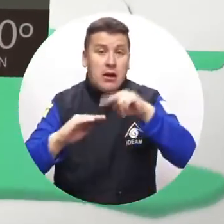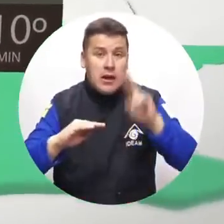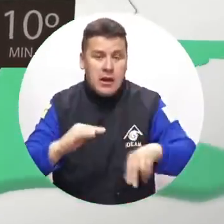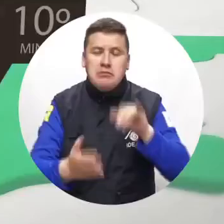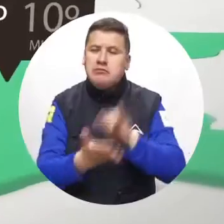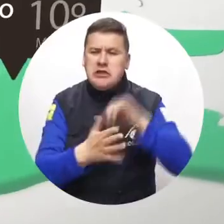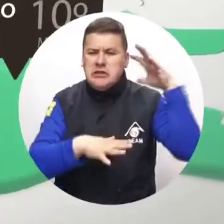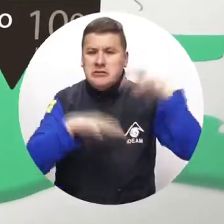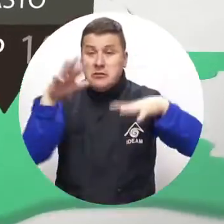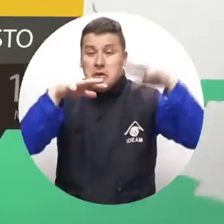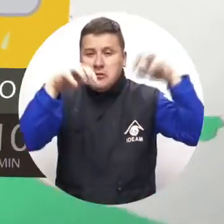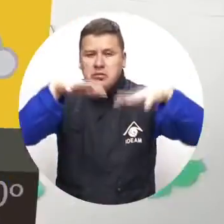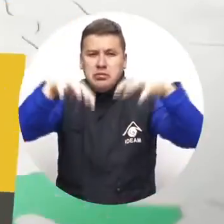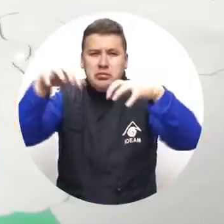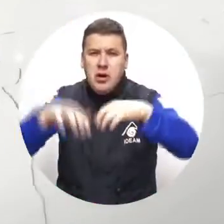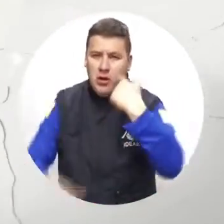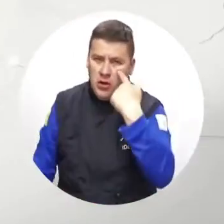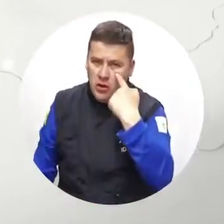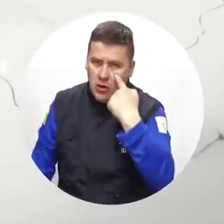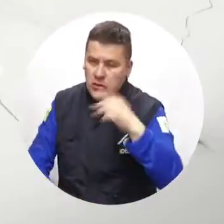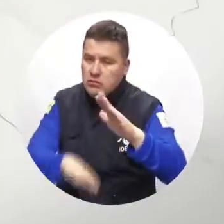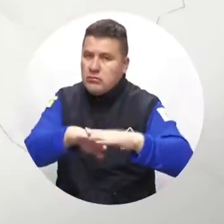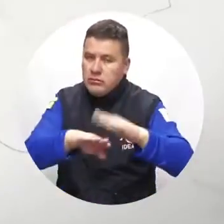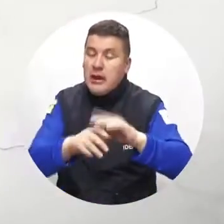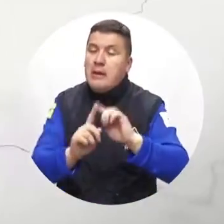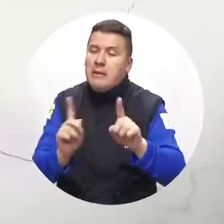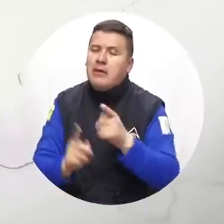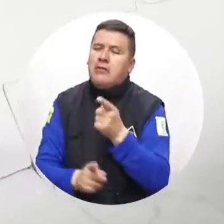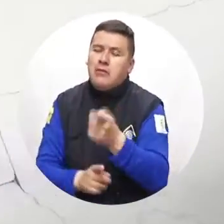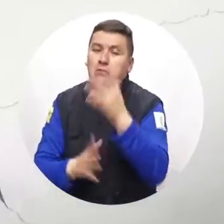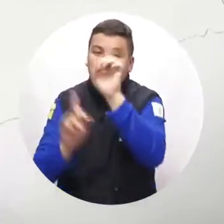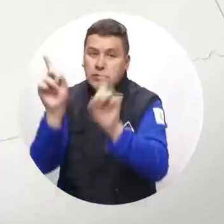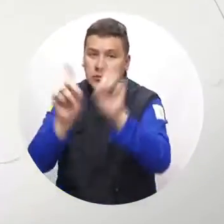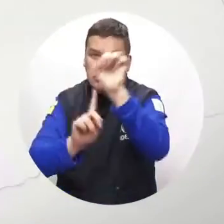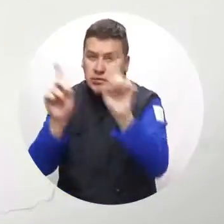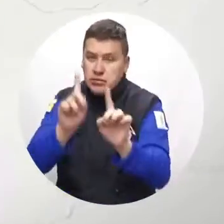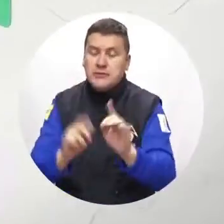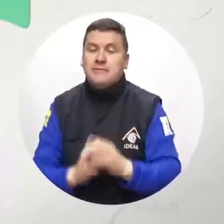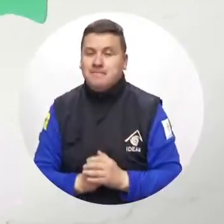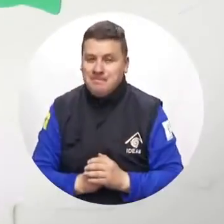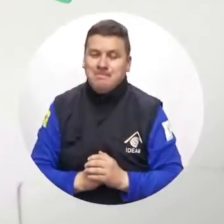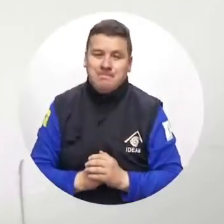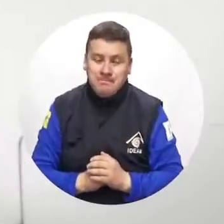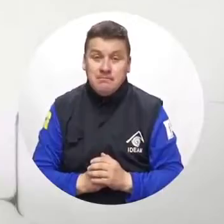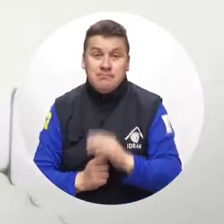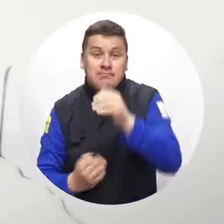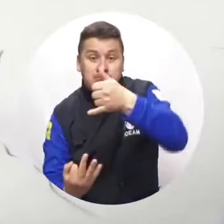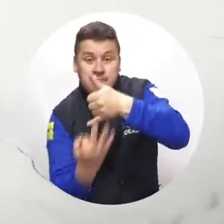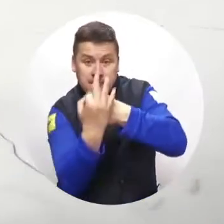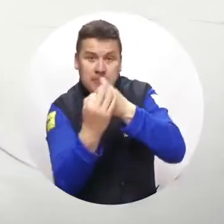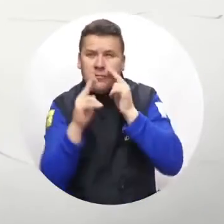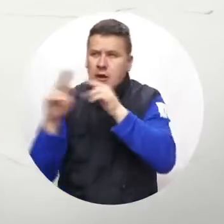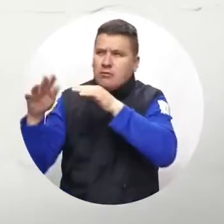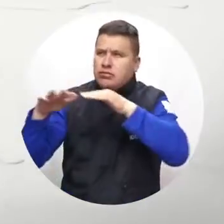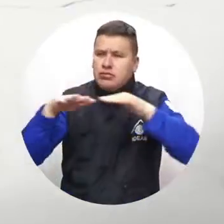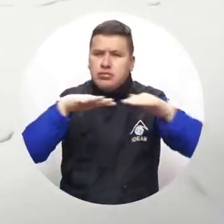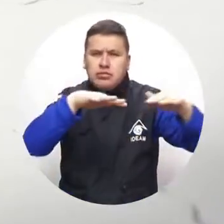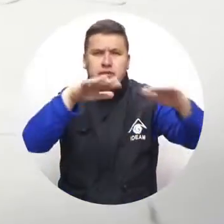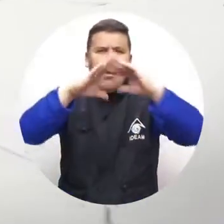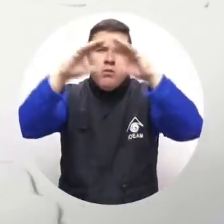litoral del Pacífico recibirá